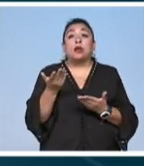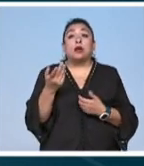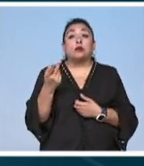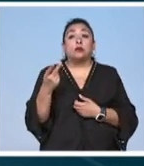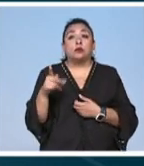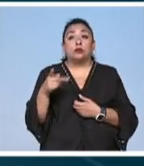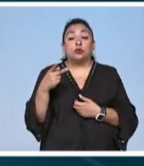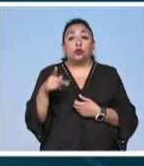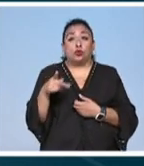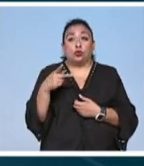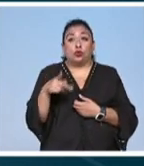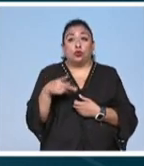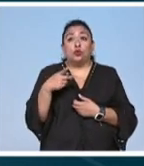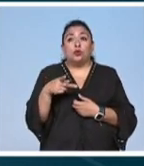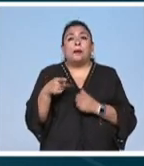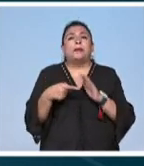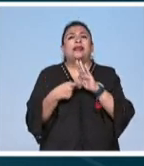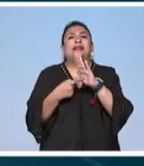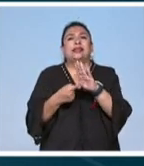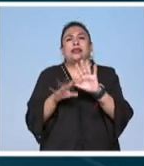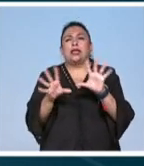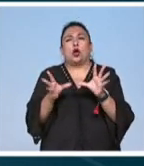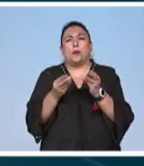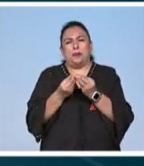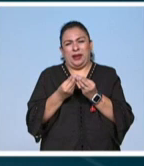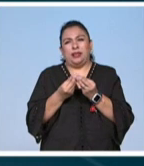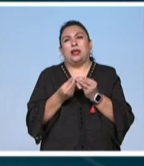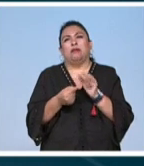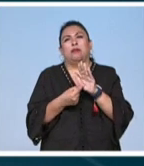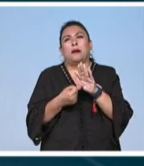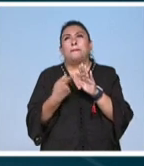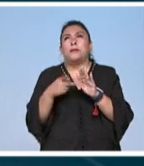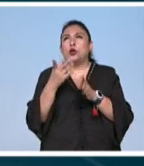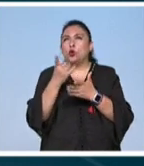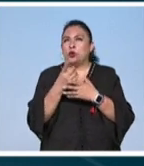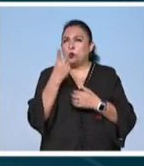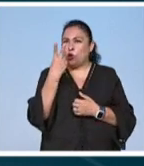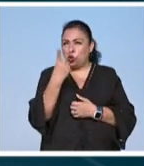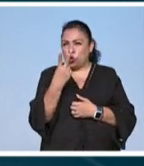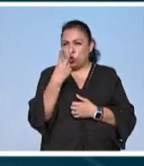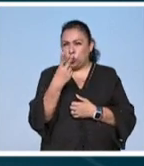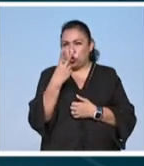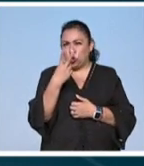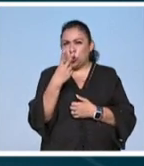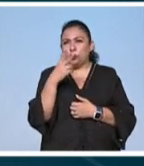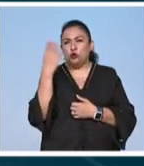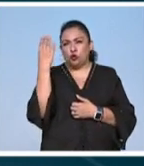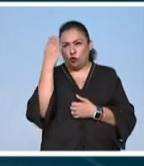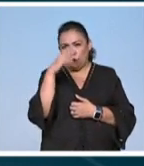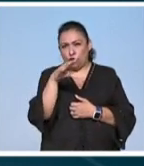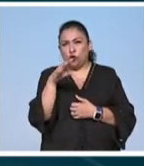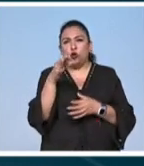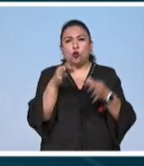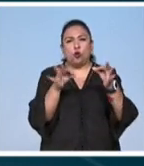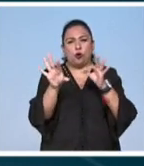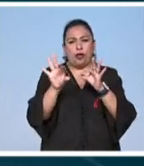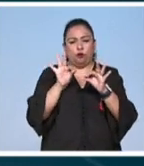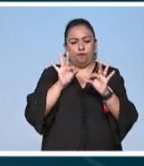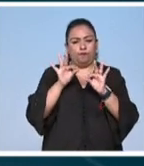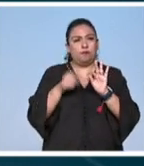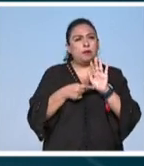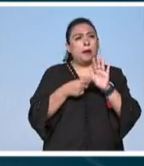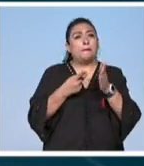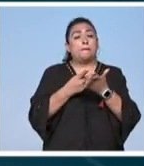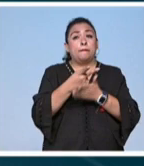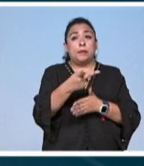presentó una serie completa pero nada más fueron dos las fotografías que el jurado decidió premiar y